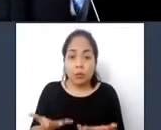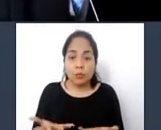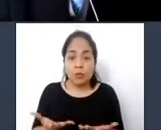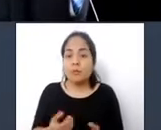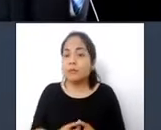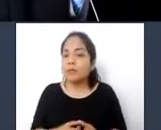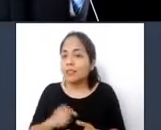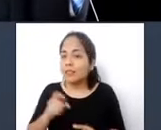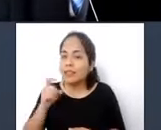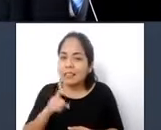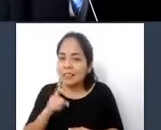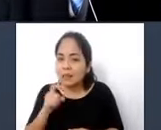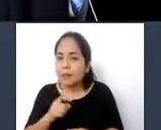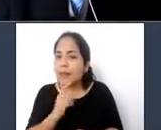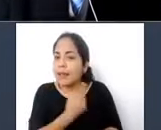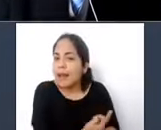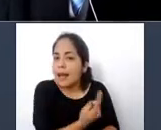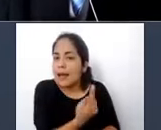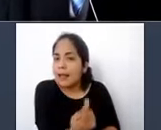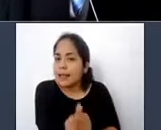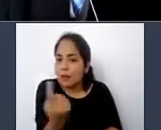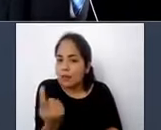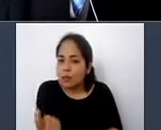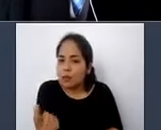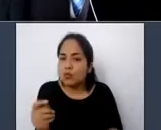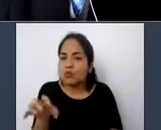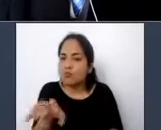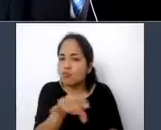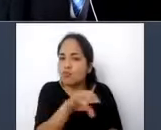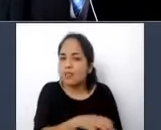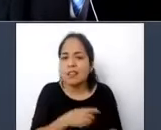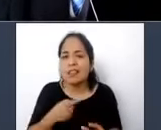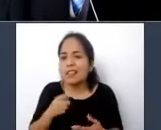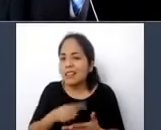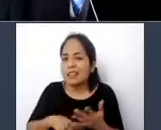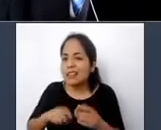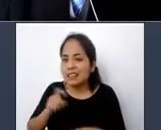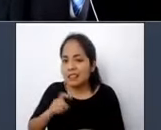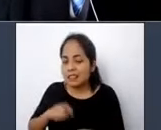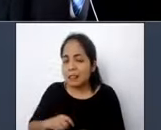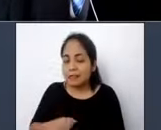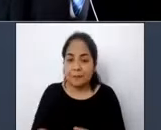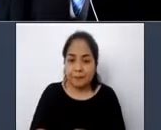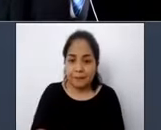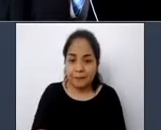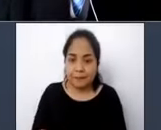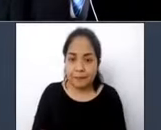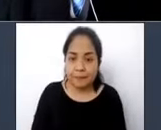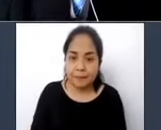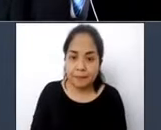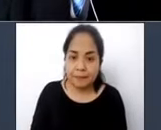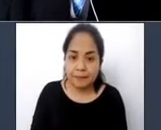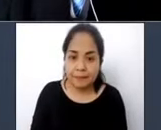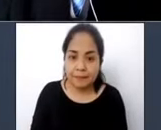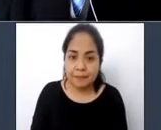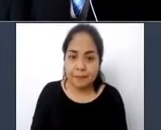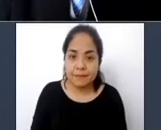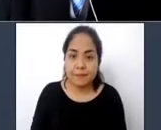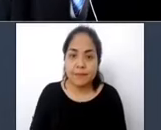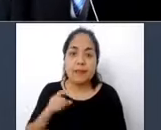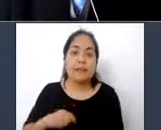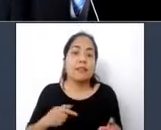En primer término, cada tipo de transporte requiere para su funcionamiento de la habilitación de espacios o